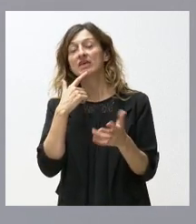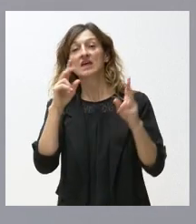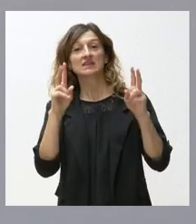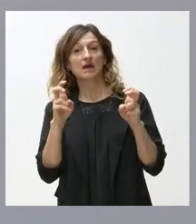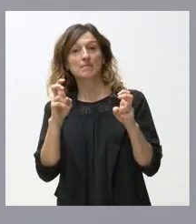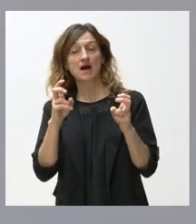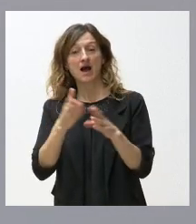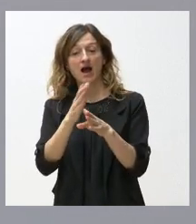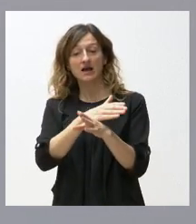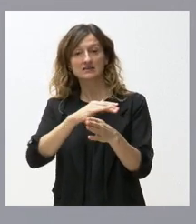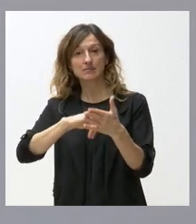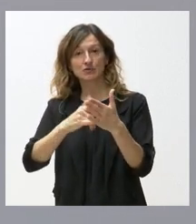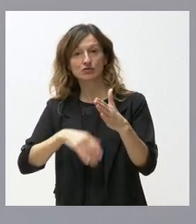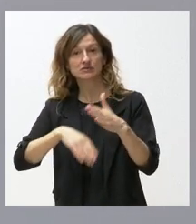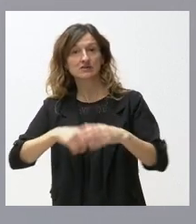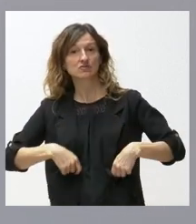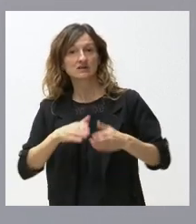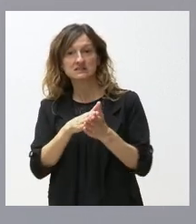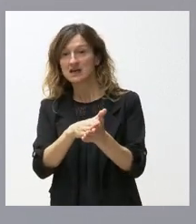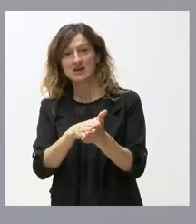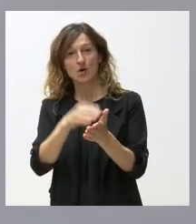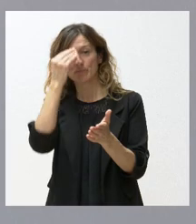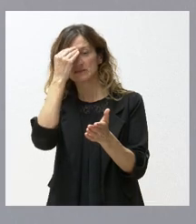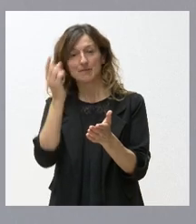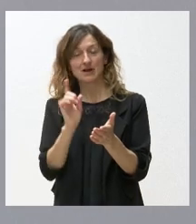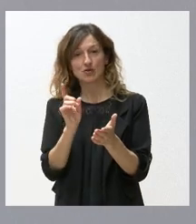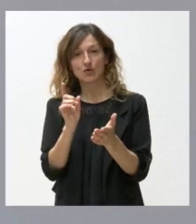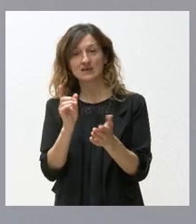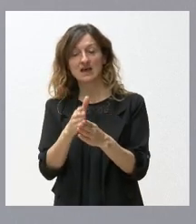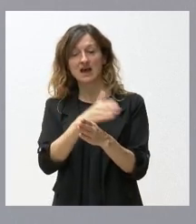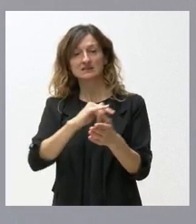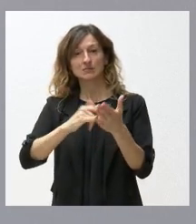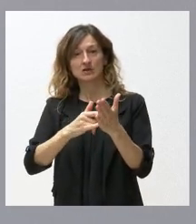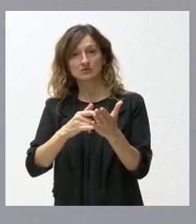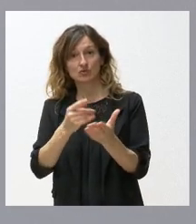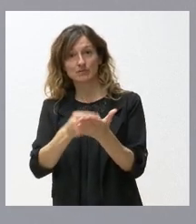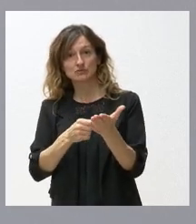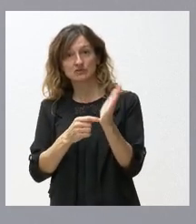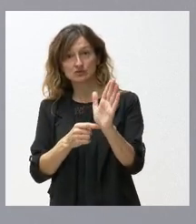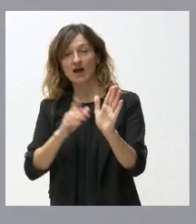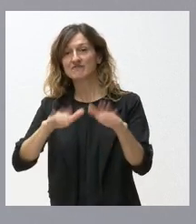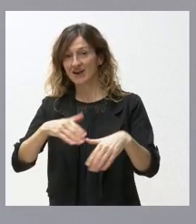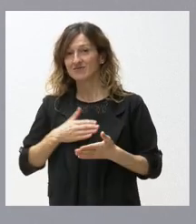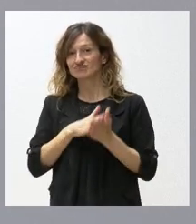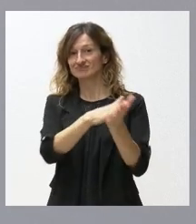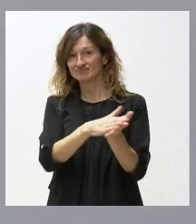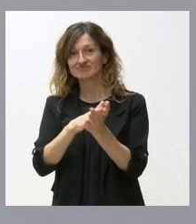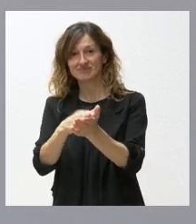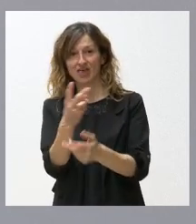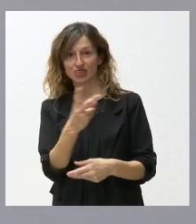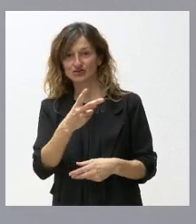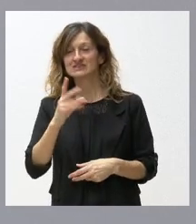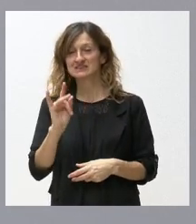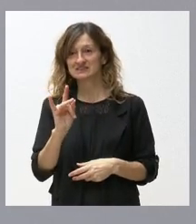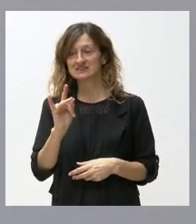el anteproyecto de techo de gasto y el anteproyecto de presupuestos y lo hicimos. Muchos pensaron que no íbamos a ser capaces de aprobar